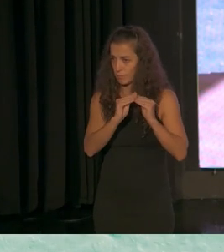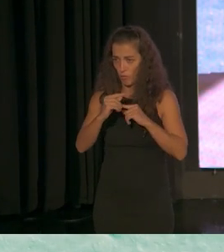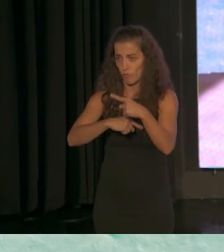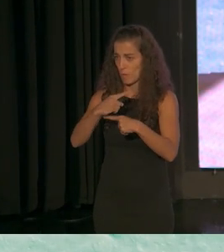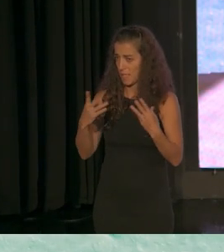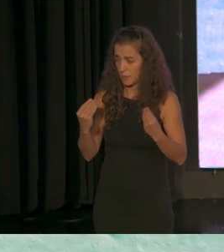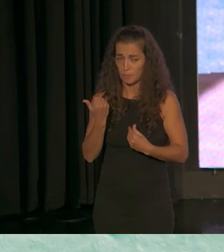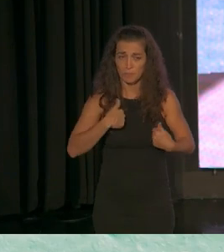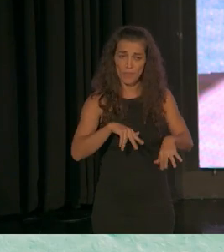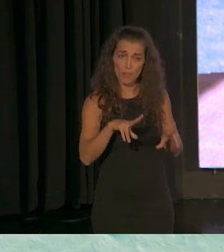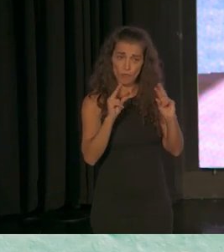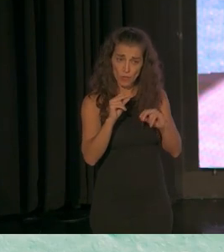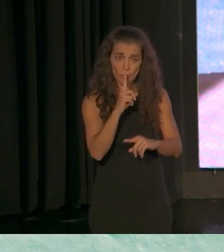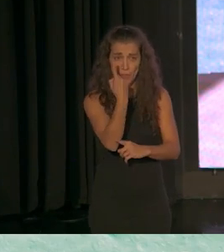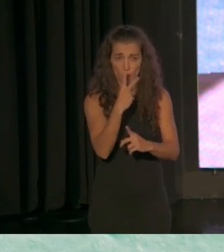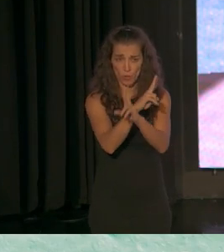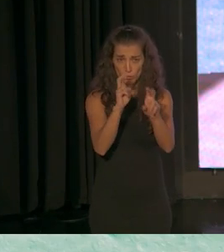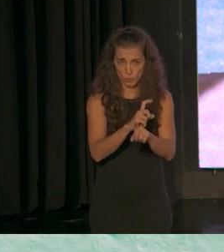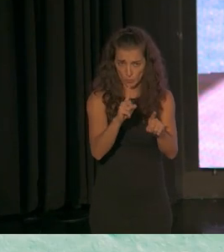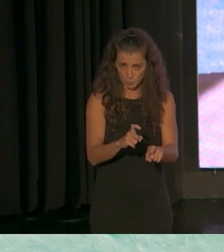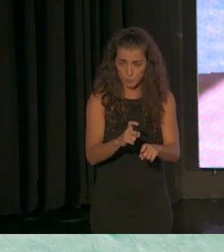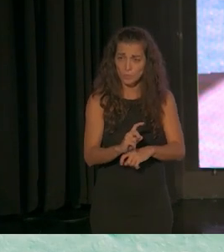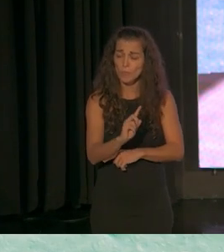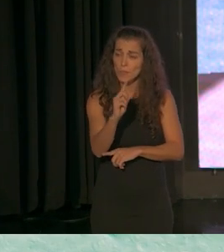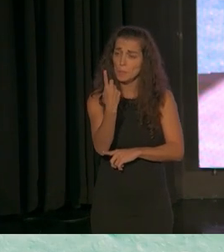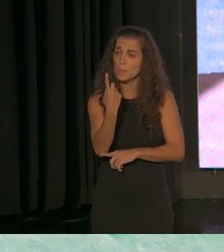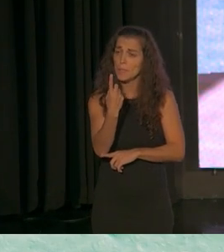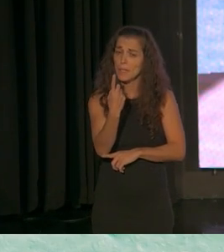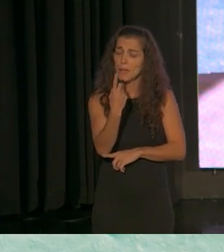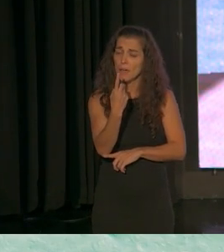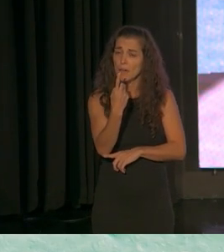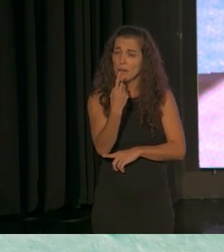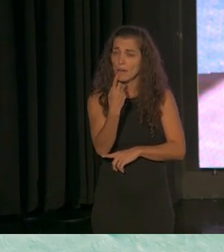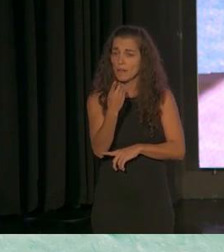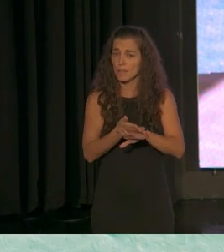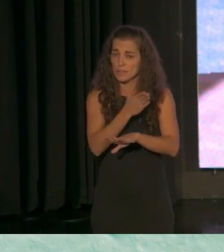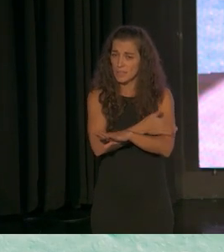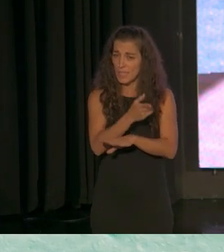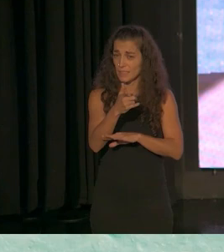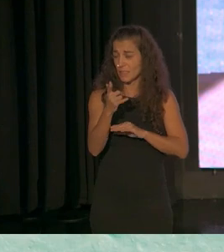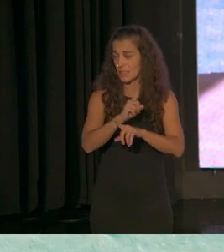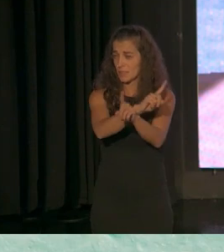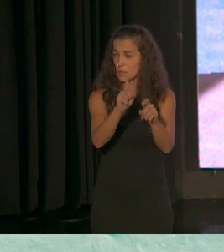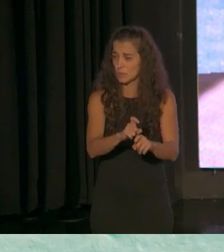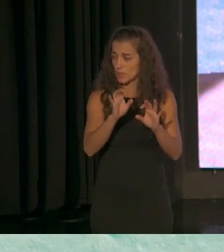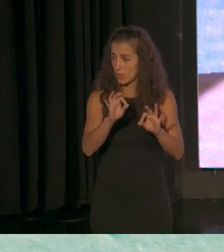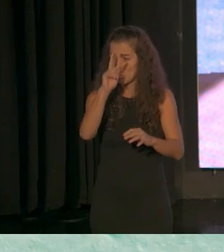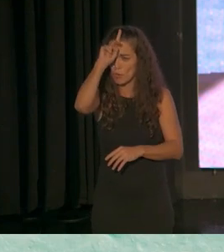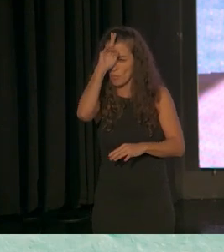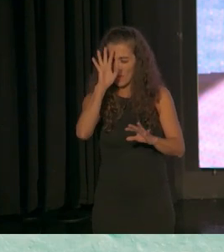acabar te voy hacer dos preguntas la primera es como habéis hecho habéis preguntado preocupaciones a lo largo de la vida de la familia